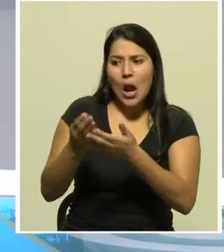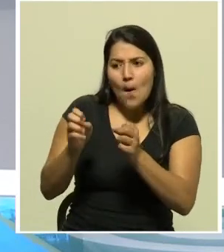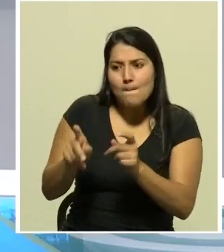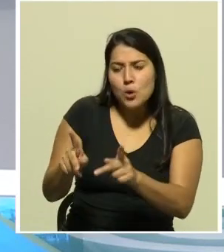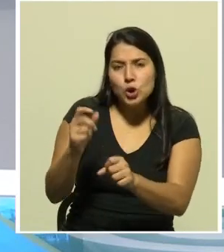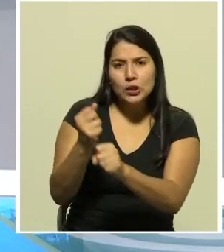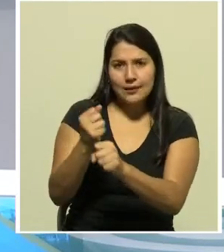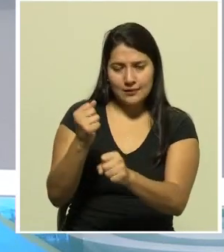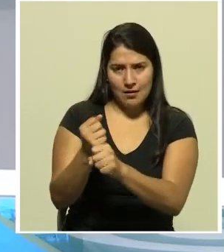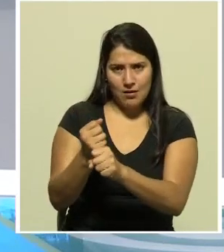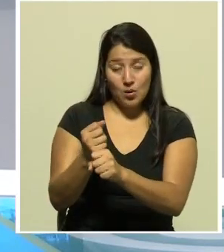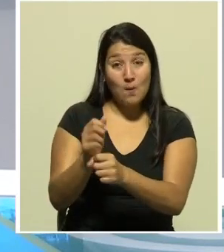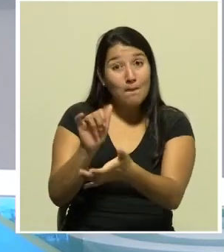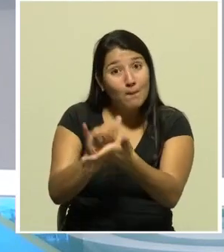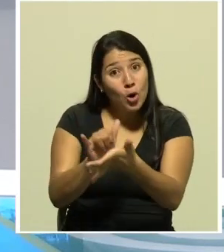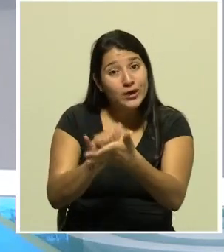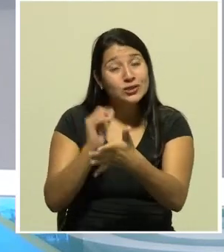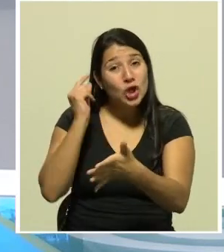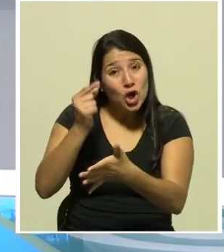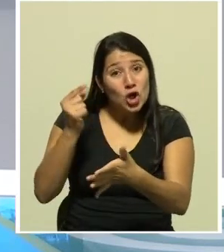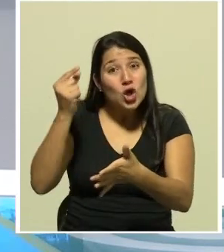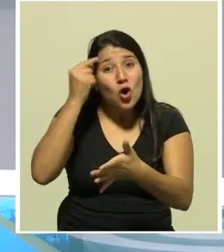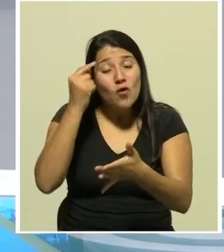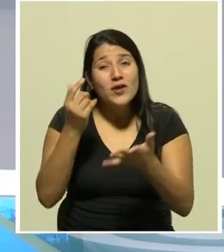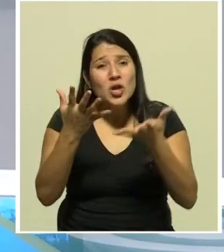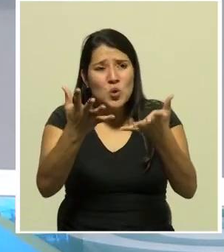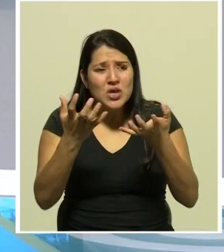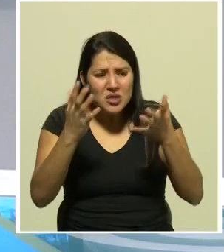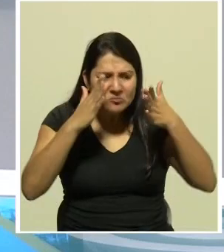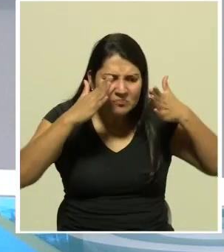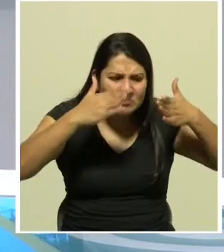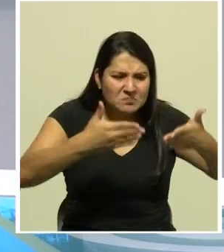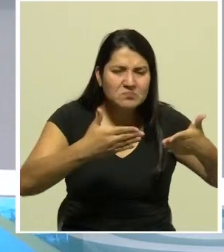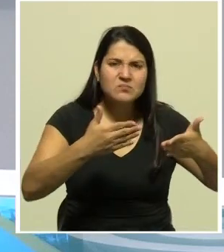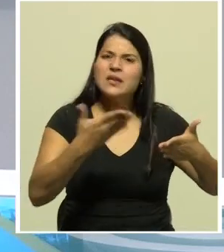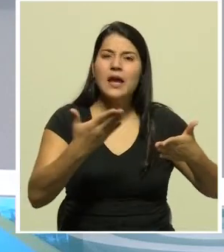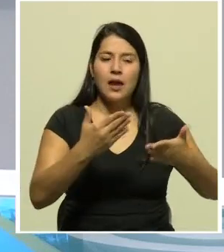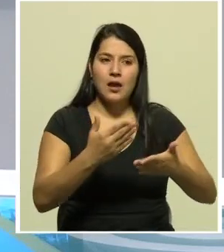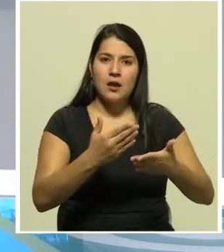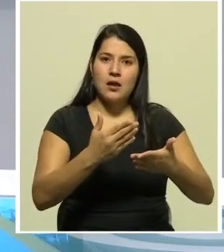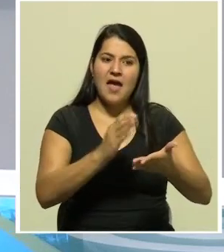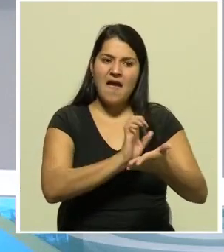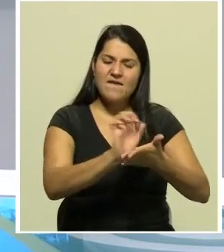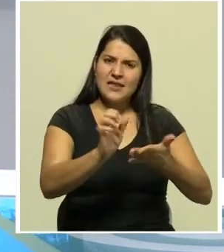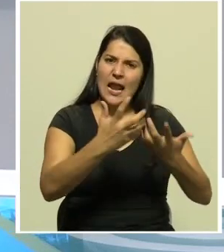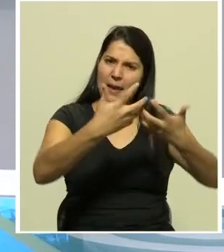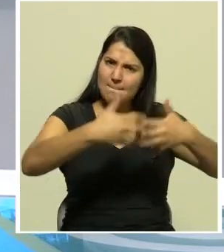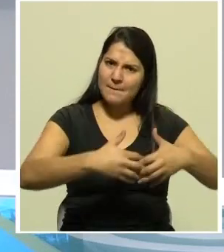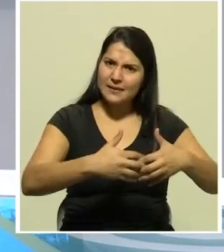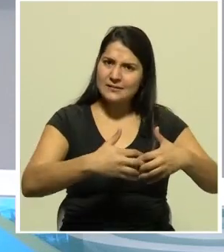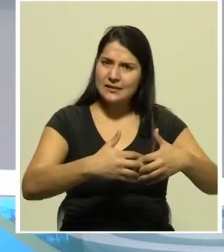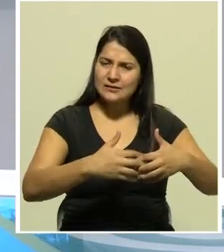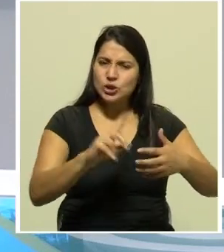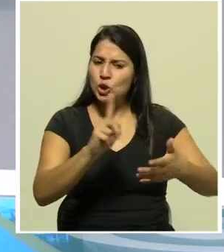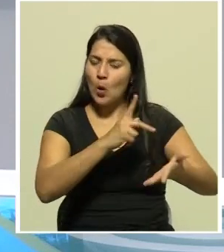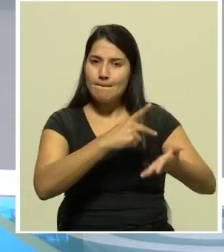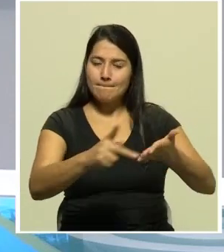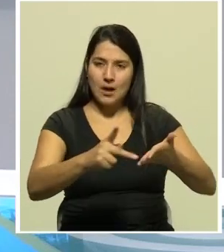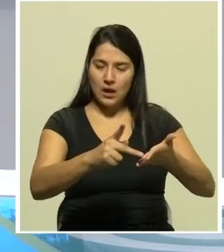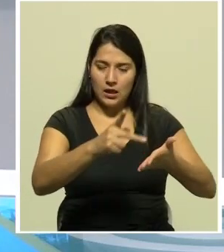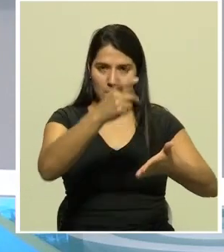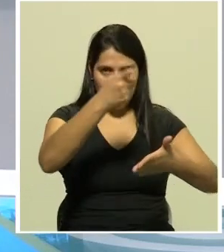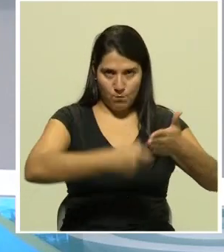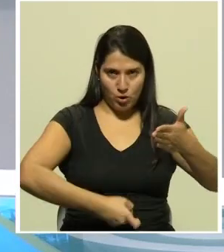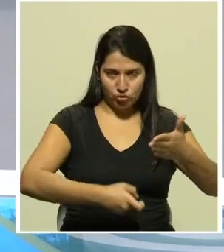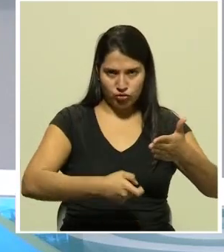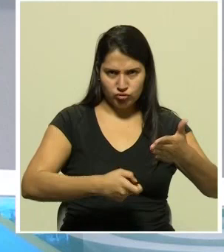el gobierno se enfocará en atacar la evasión fiscal y mejorar las condiciones crediticias del país para ahorrar recursos